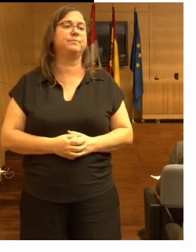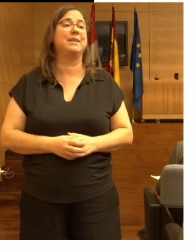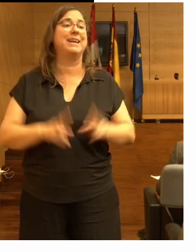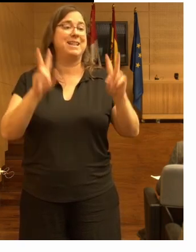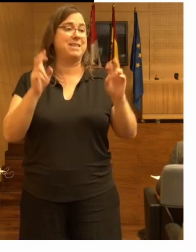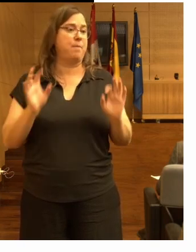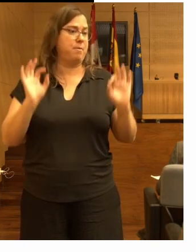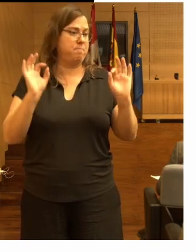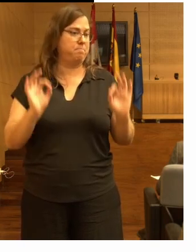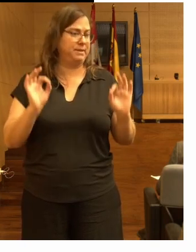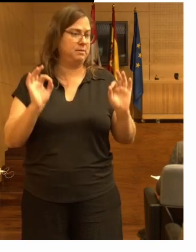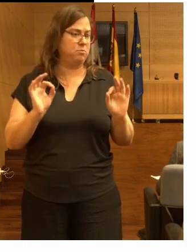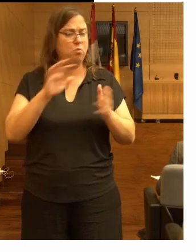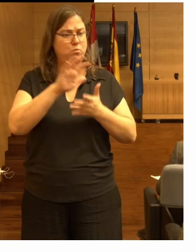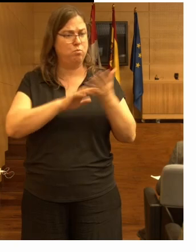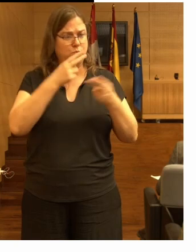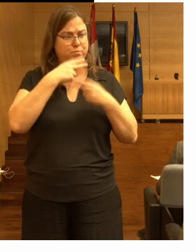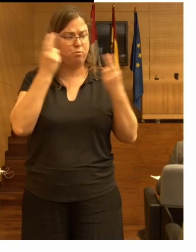asunto